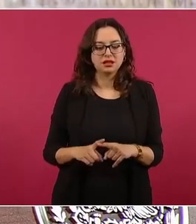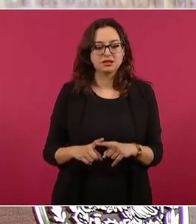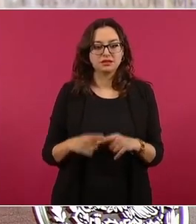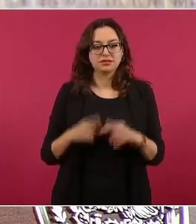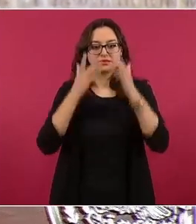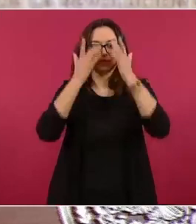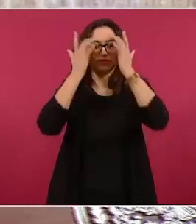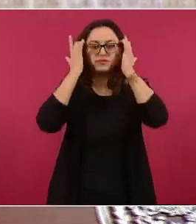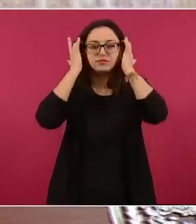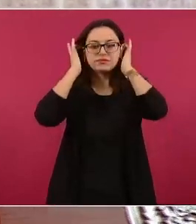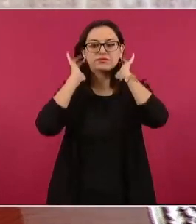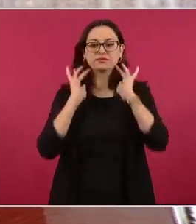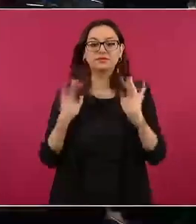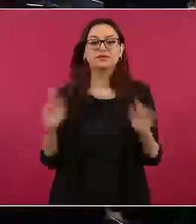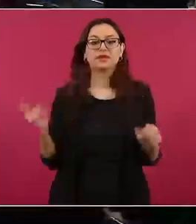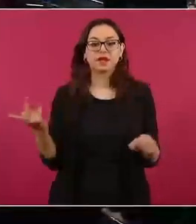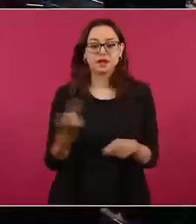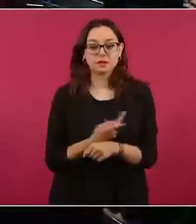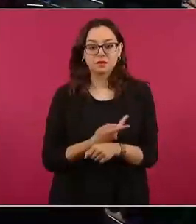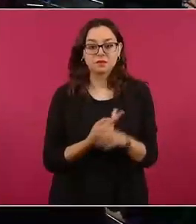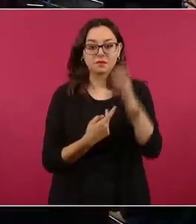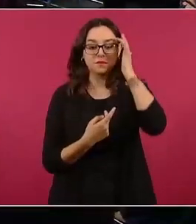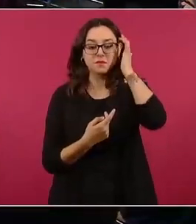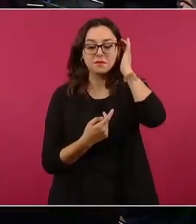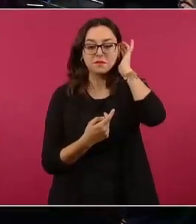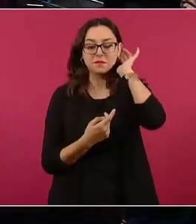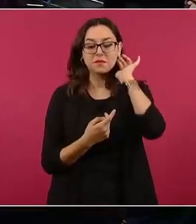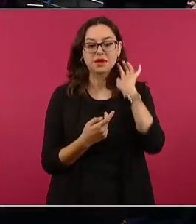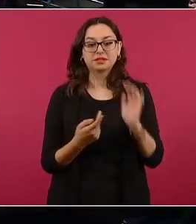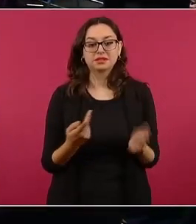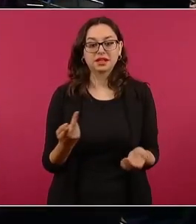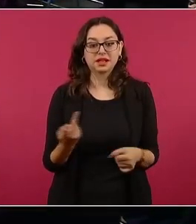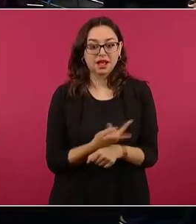Entonces, pues ahí menciona